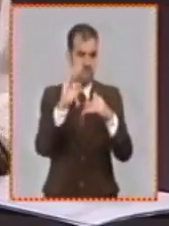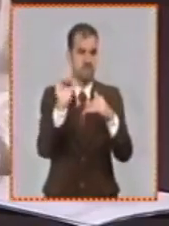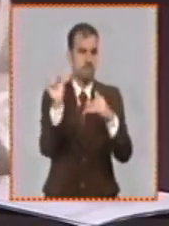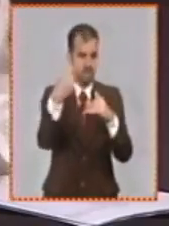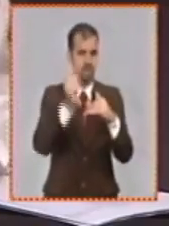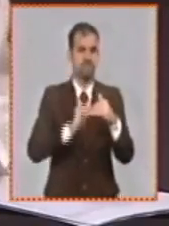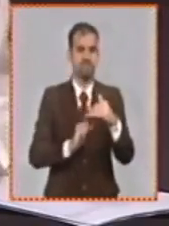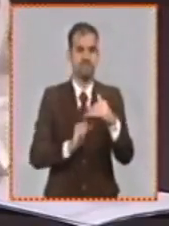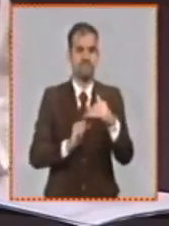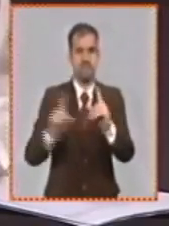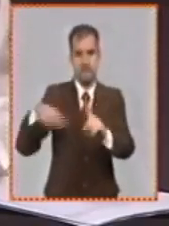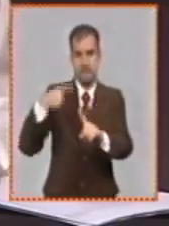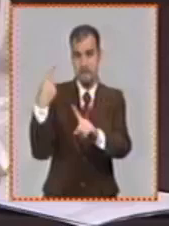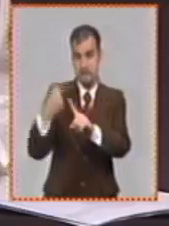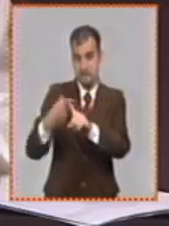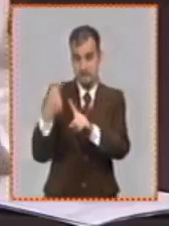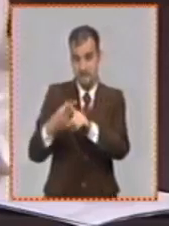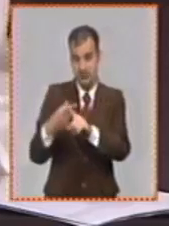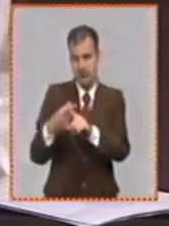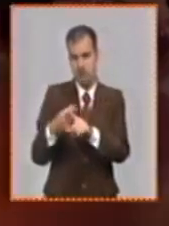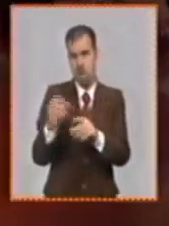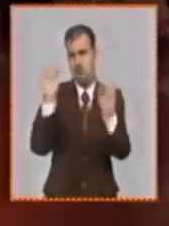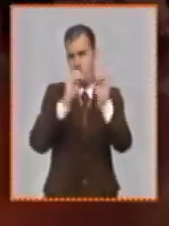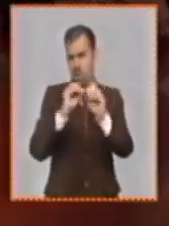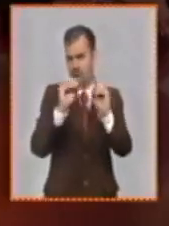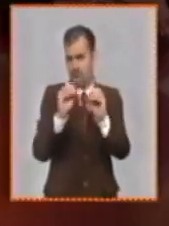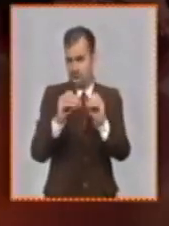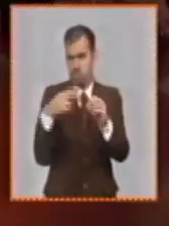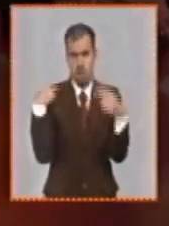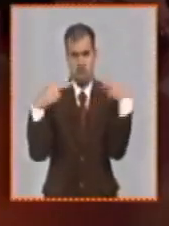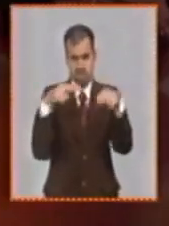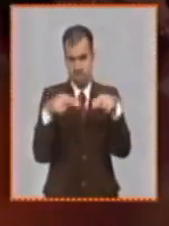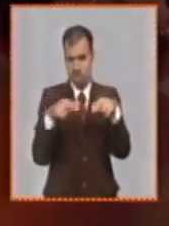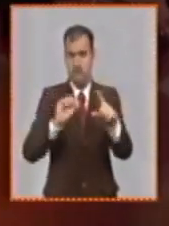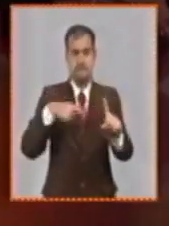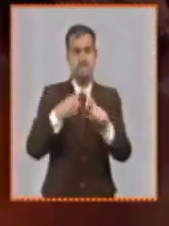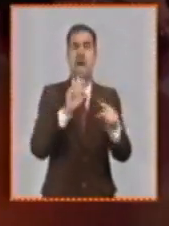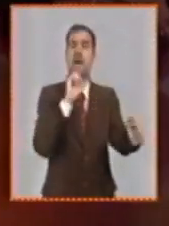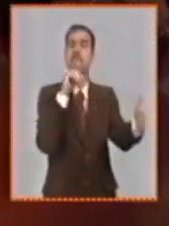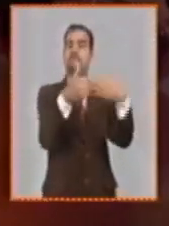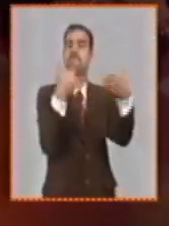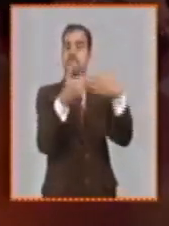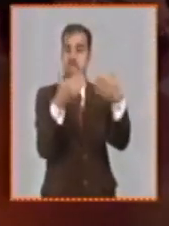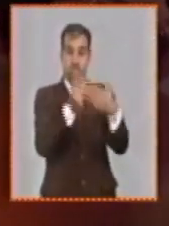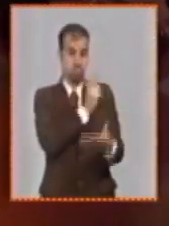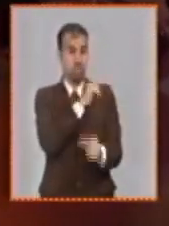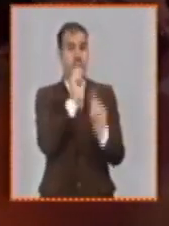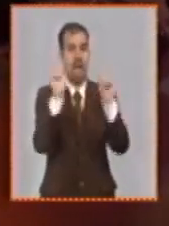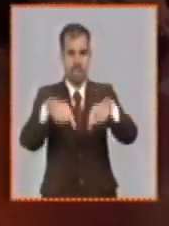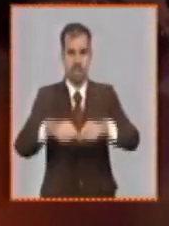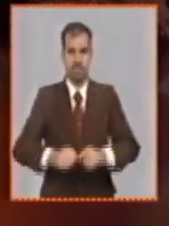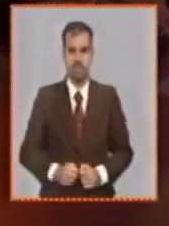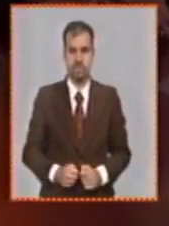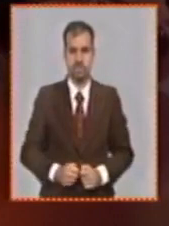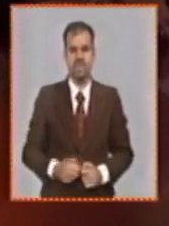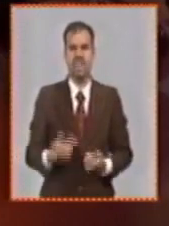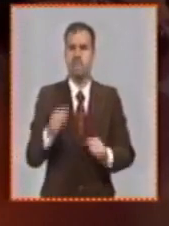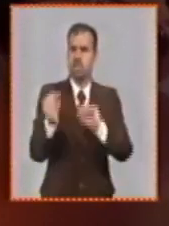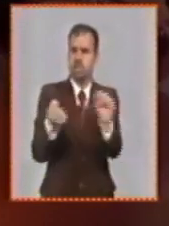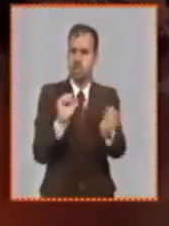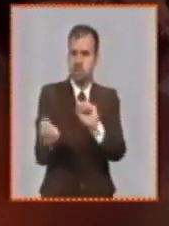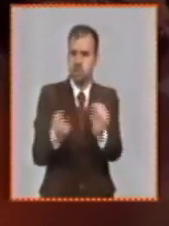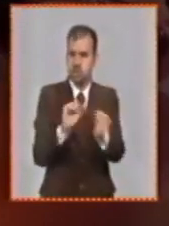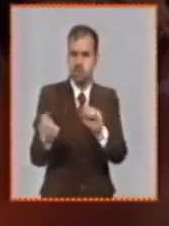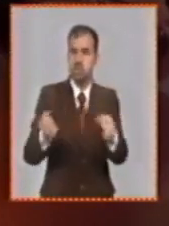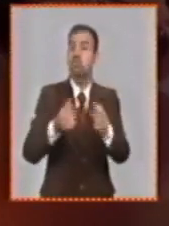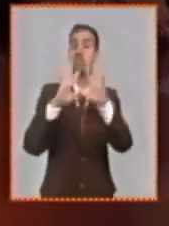integran representantes de organismos de la administración central del Estado y también de grupos empresariales con una alta responsabilidad en monitorear supervisar